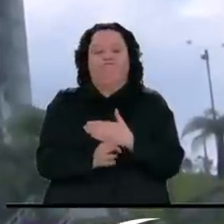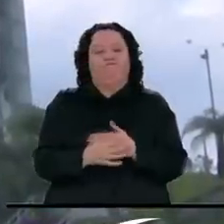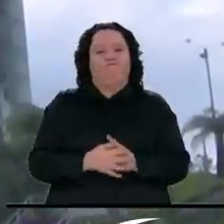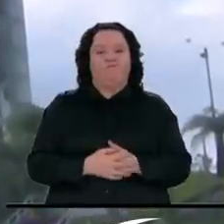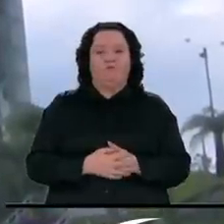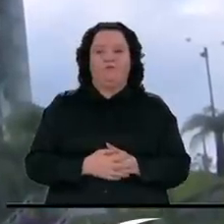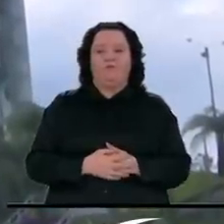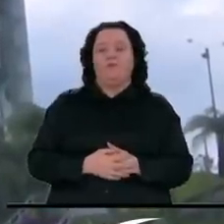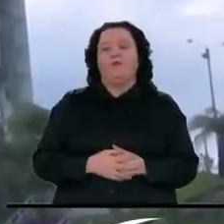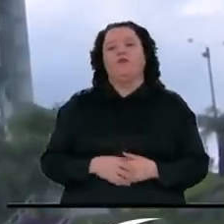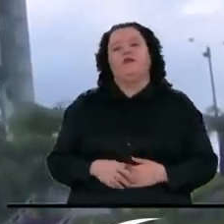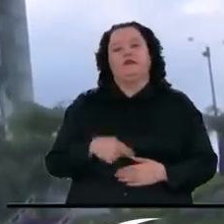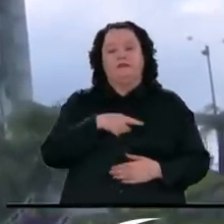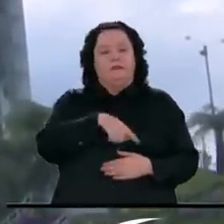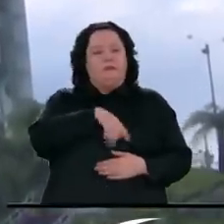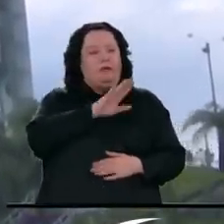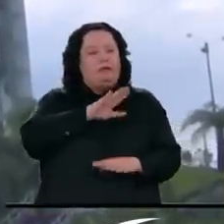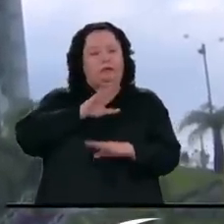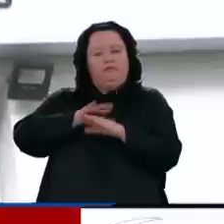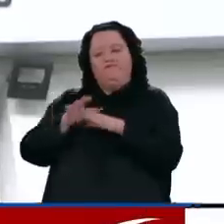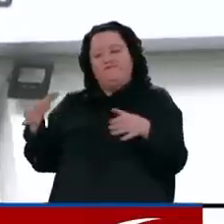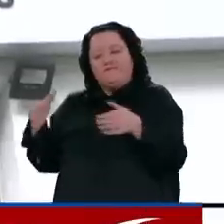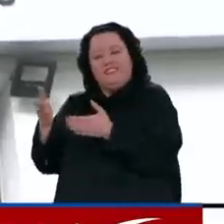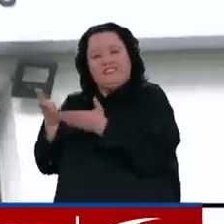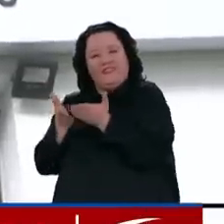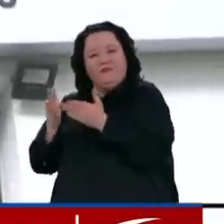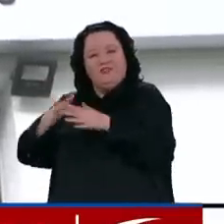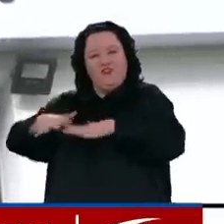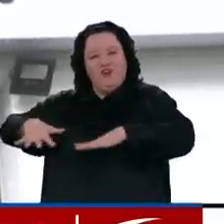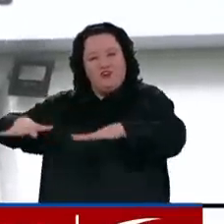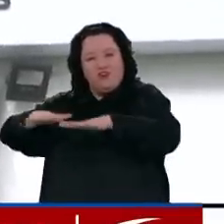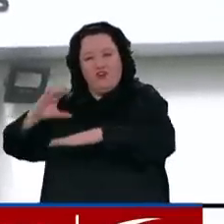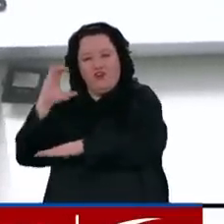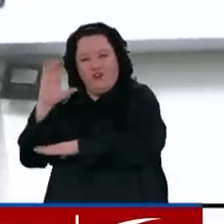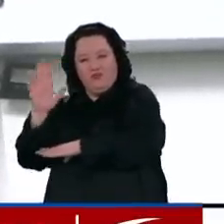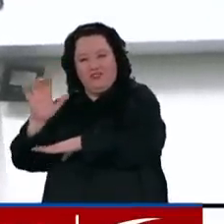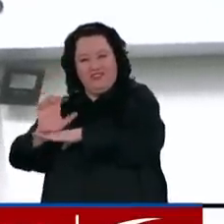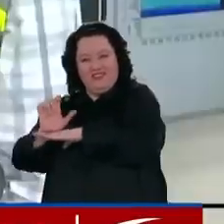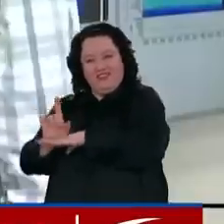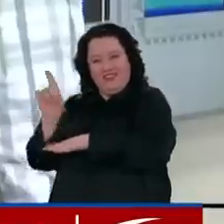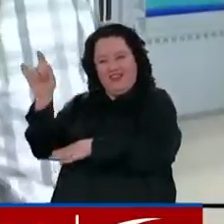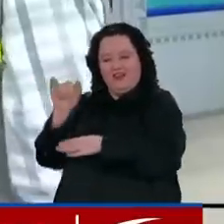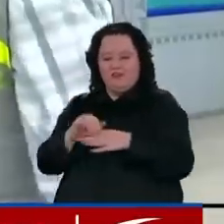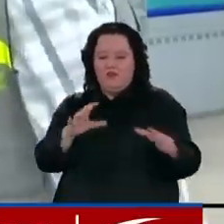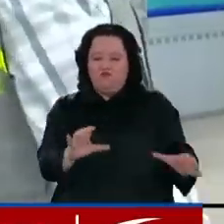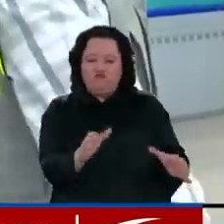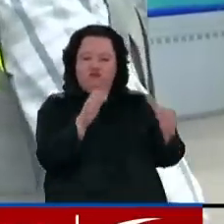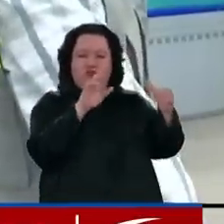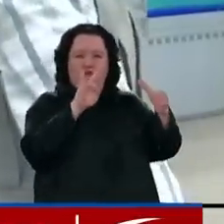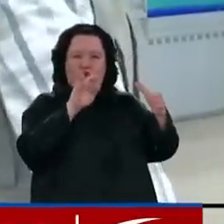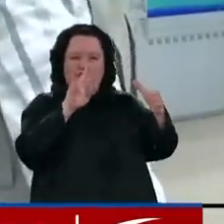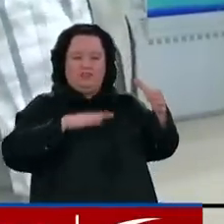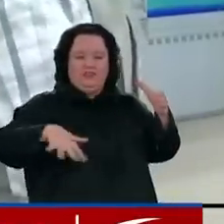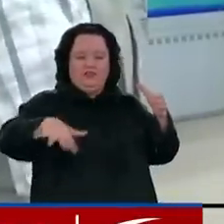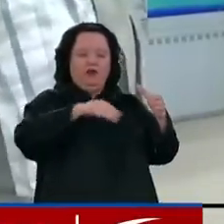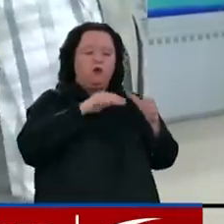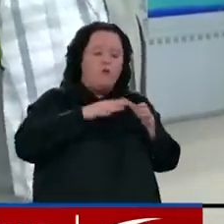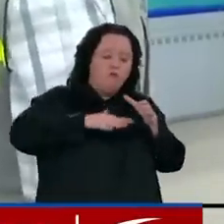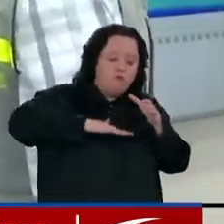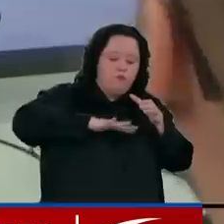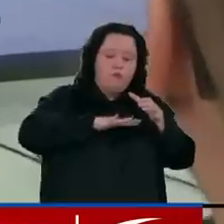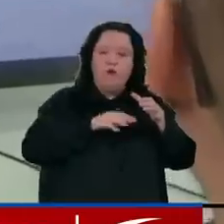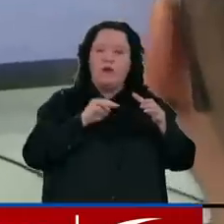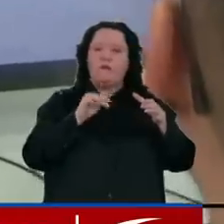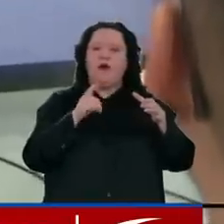El fenómeno que más alerta al Servicio Geológico Colombiano en el monitoreo del volcán Nevado del Ruiz es la presencia de un magma que se está